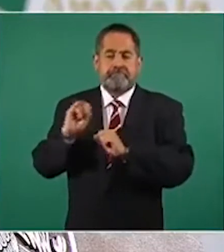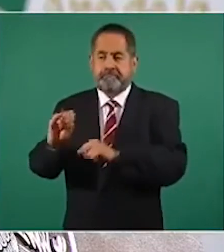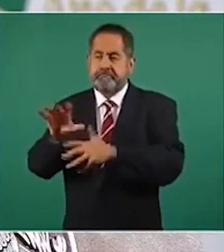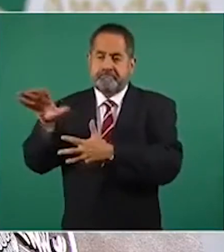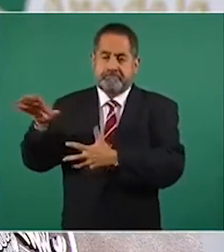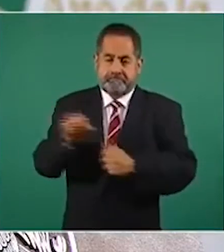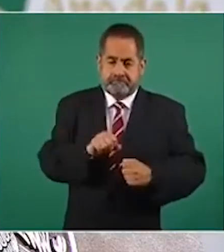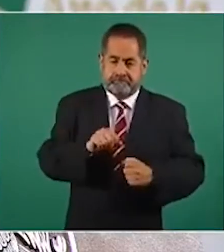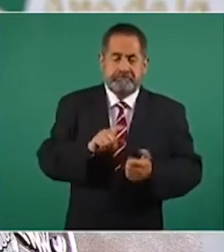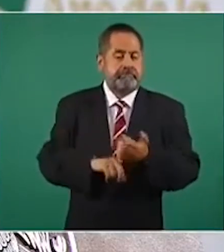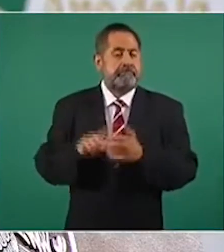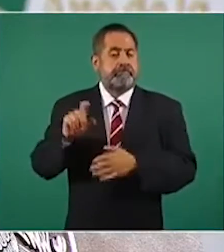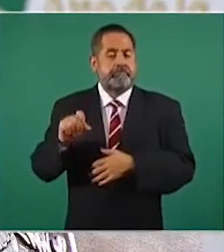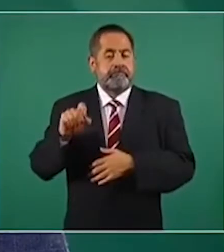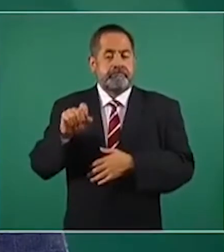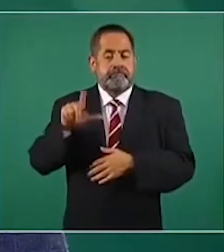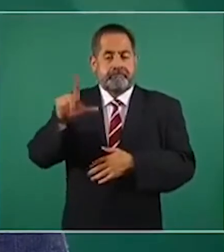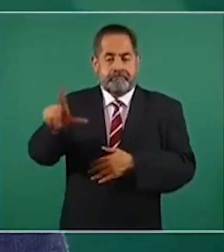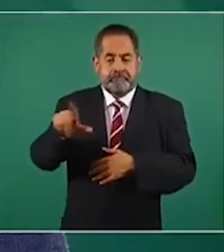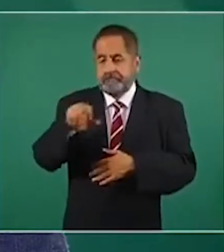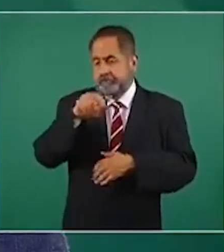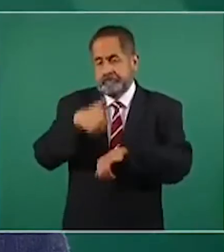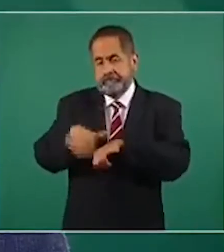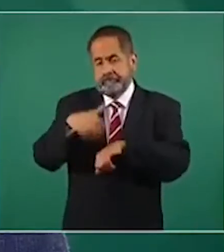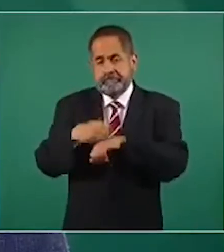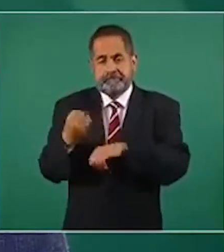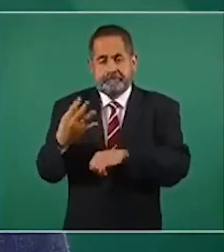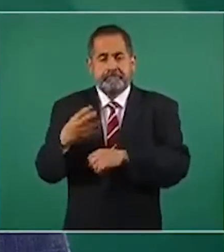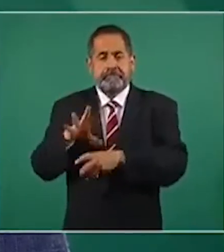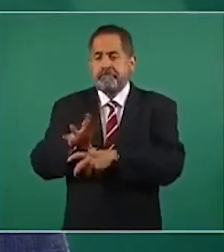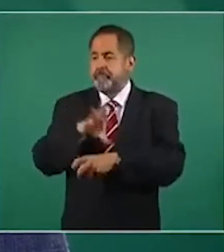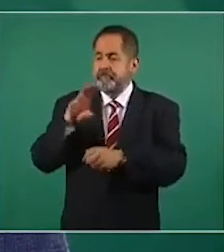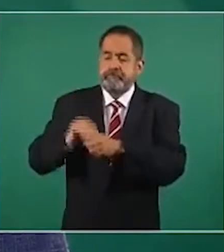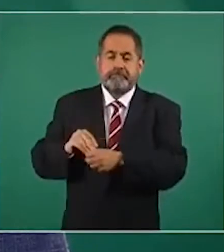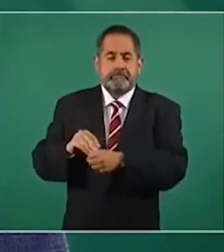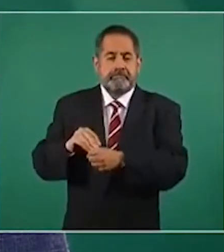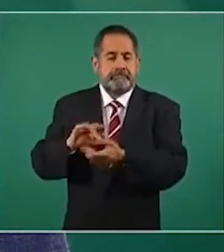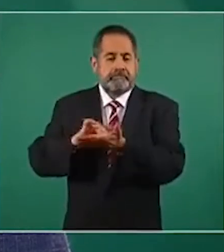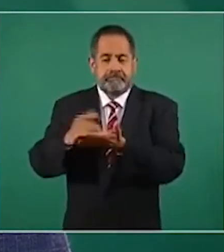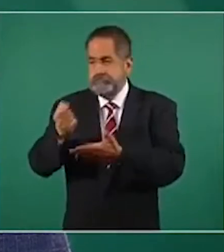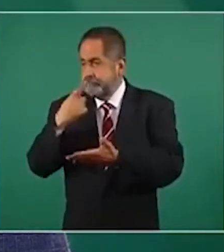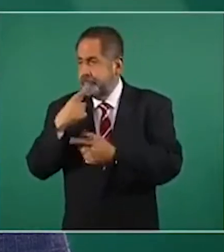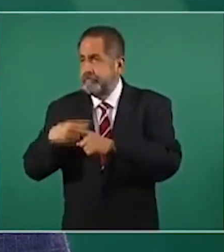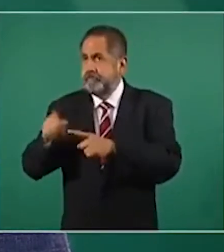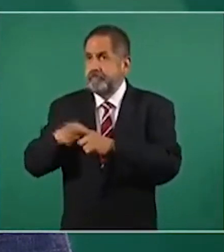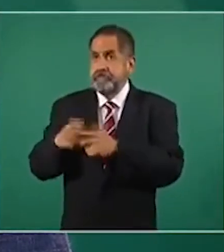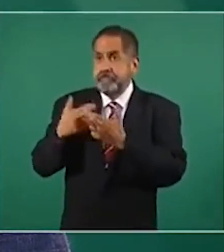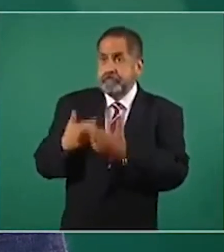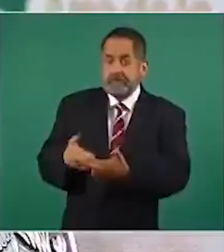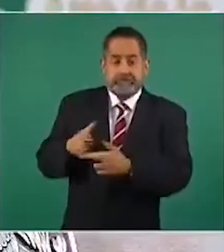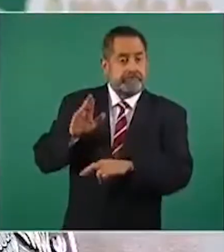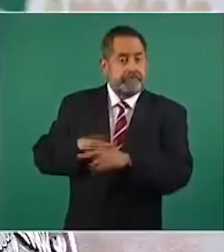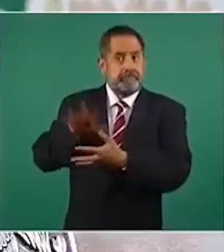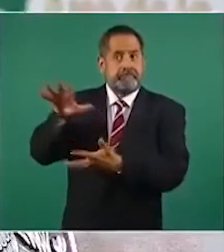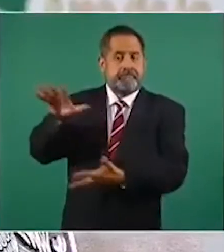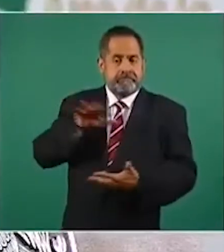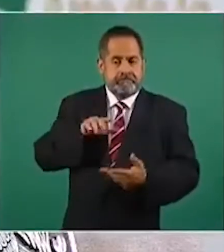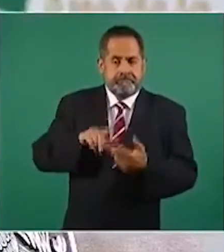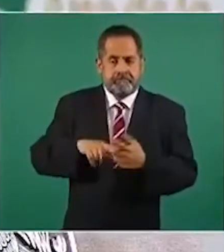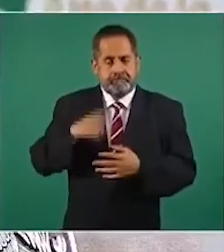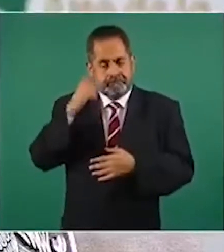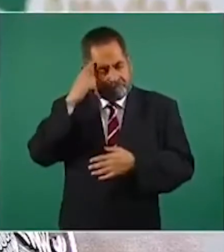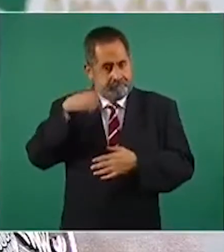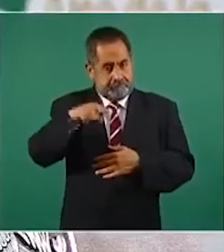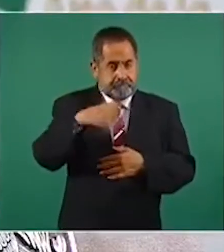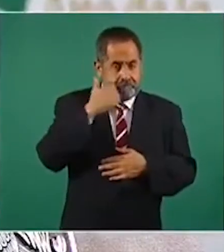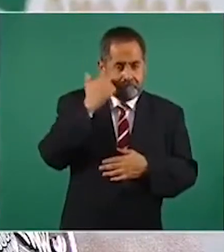27 claves oncológicas, o sea, del total de alto consumo, dentro de las que destacan, para aquellos que